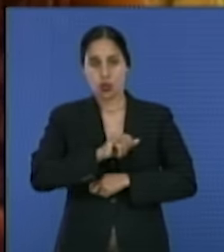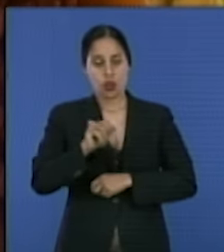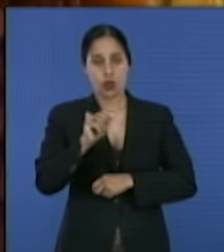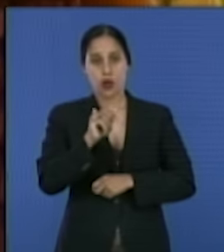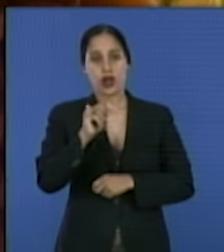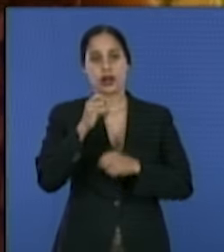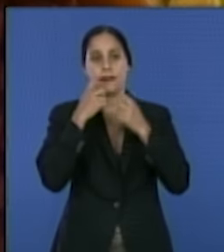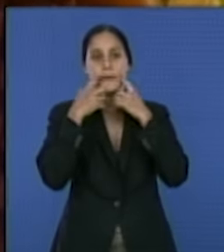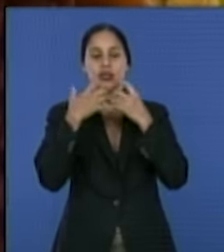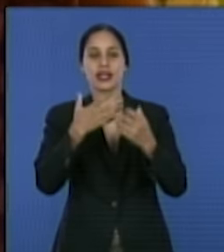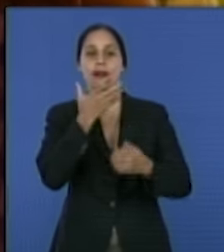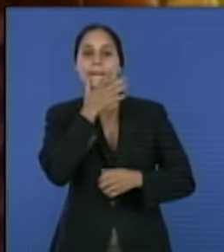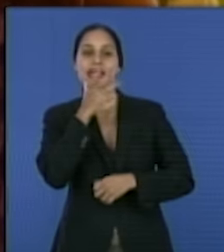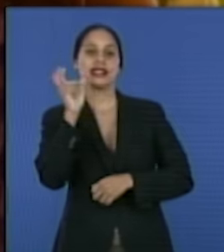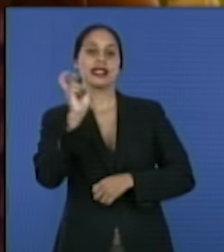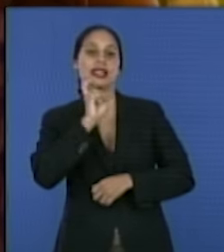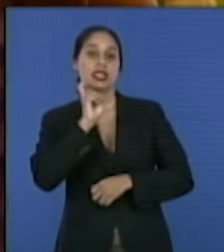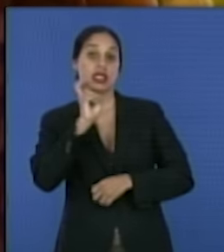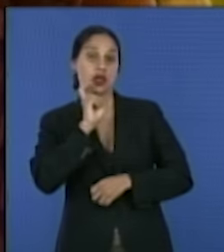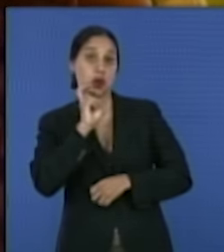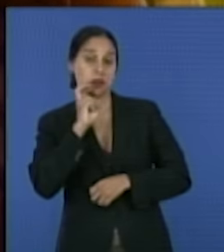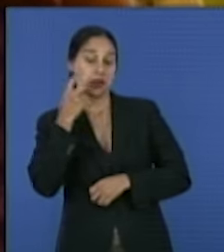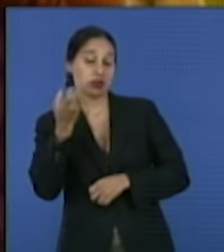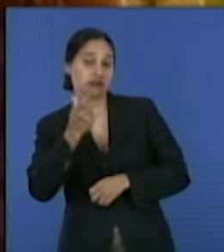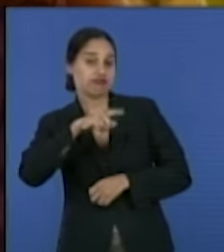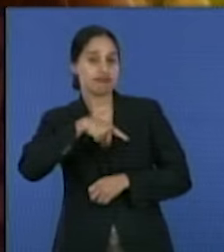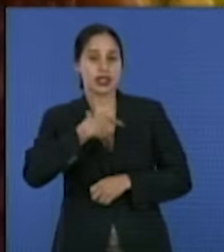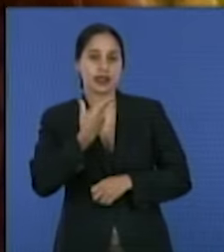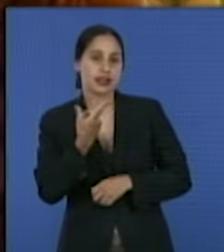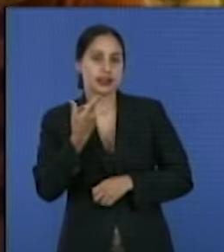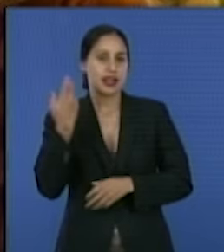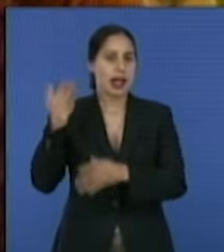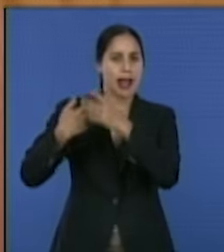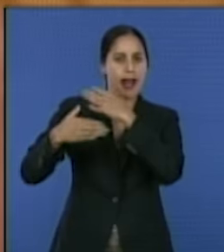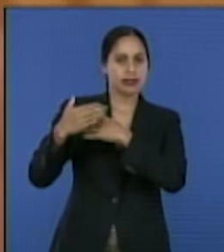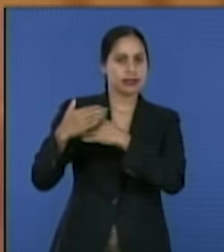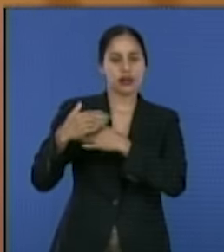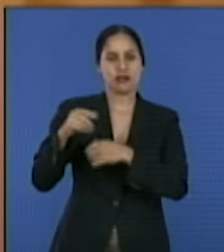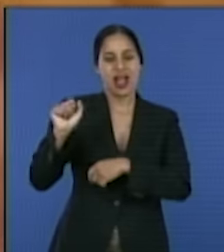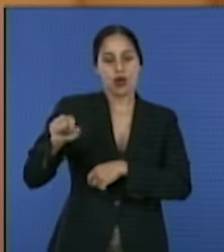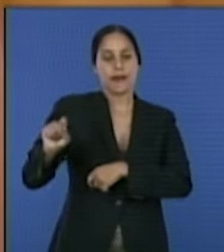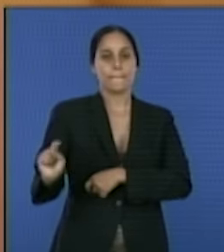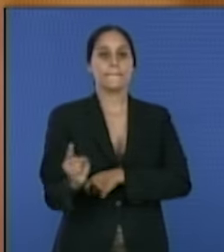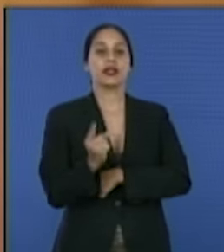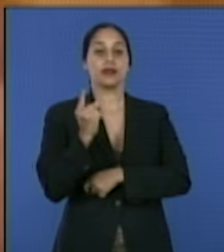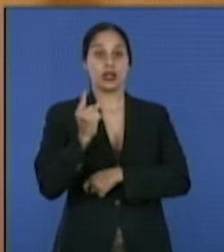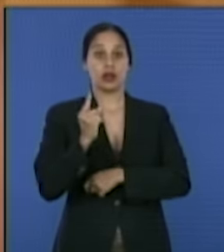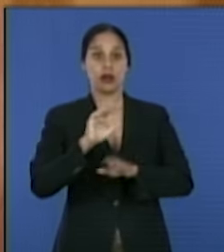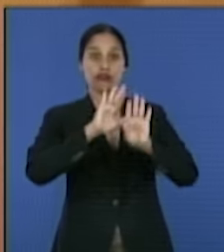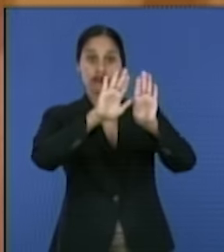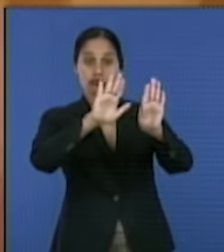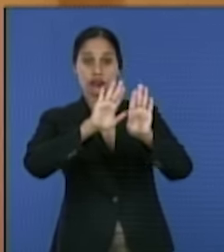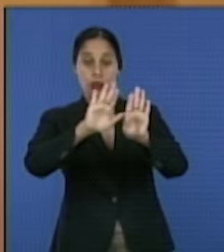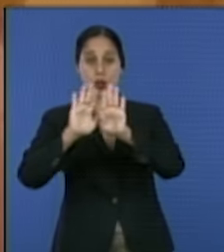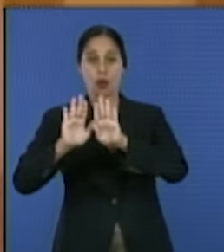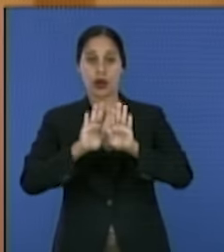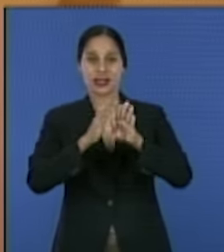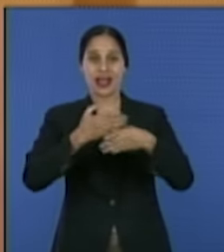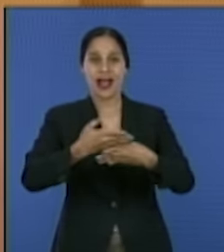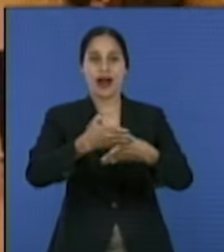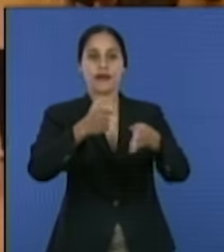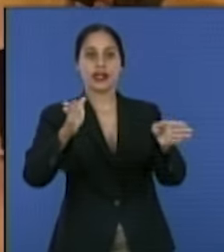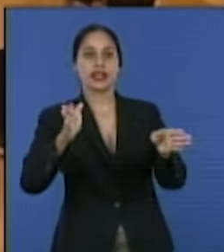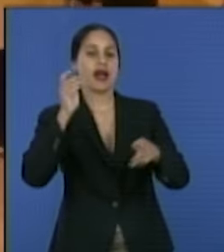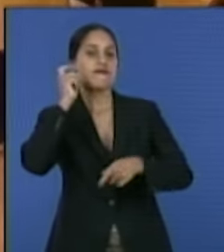idioma artístico como nunca antes. La muestra permanecerá abierta hasta febrero de